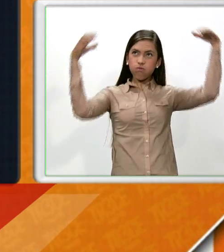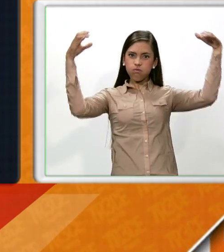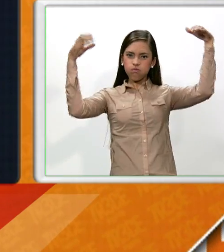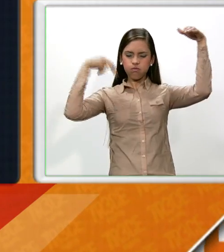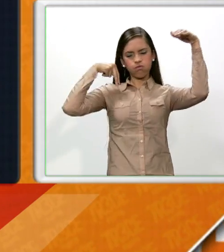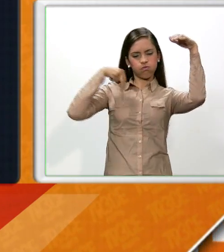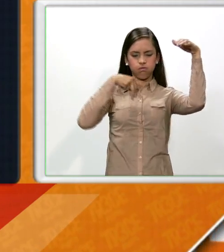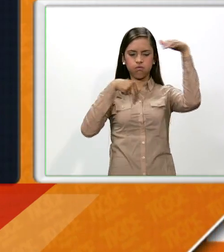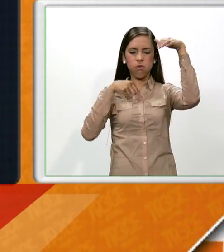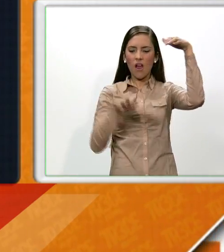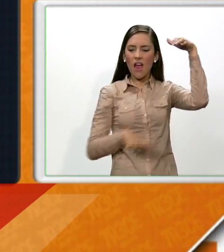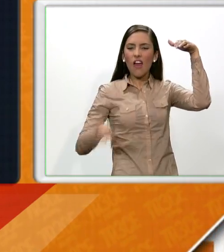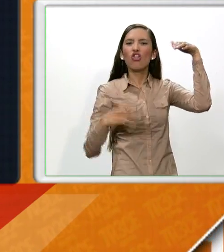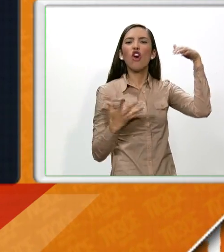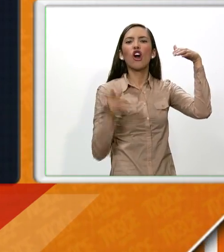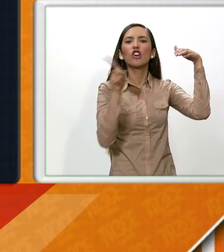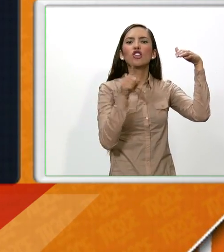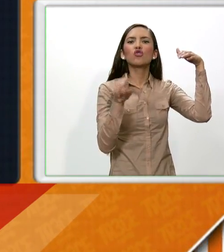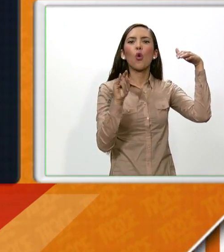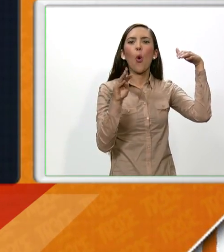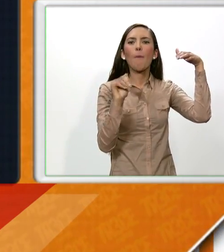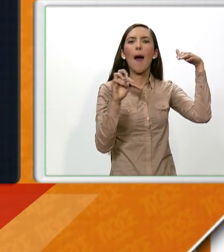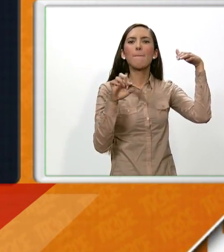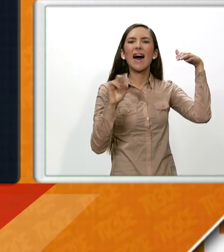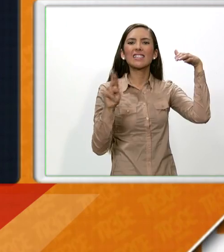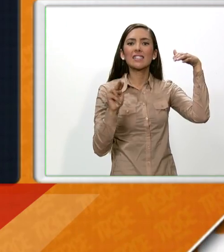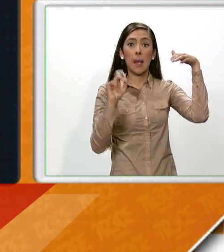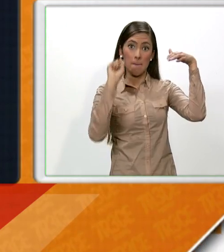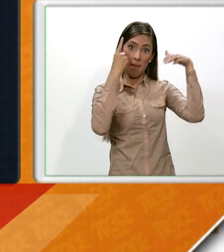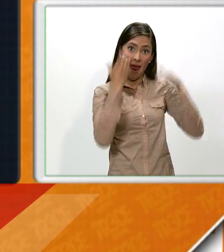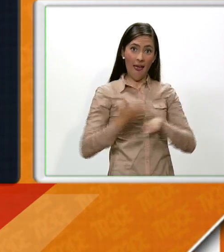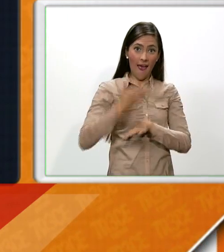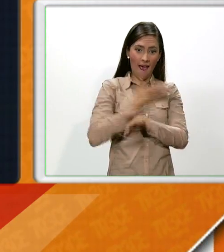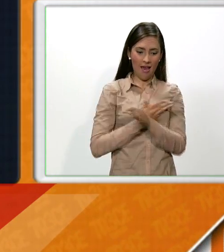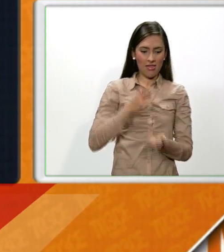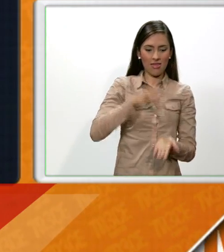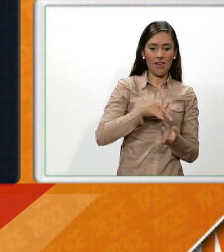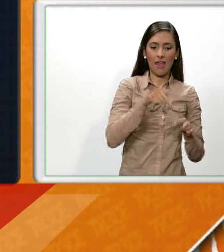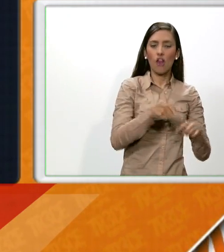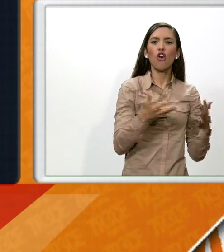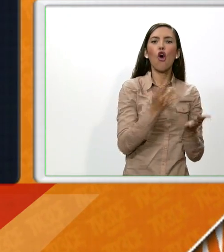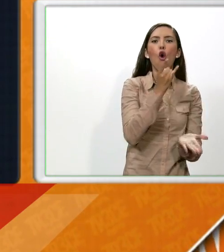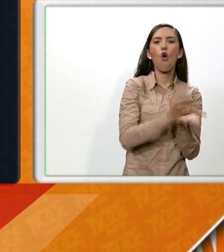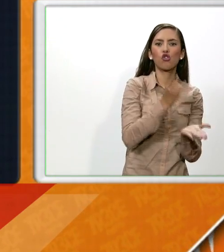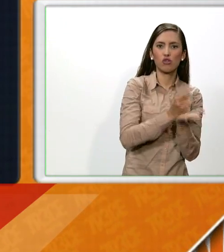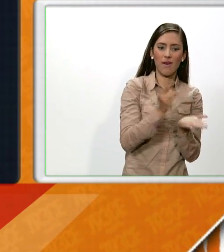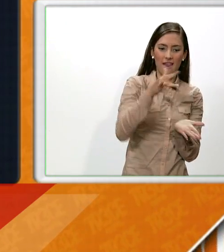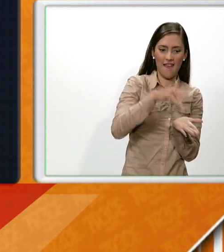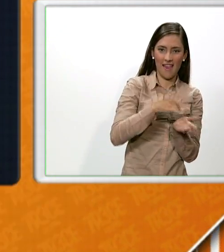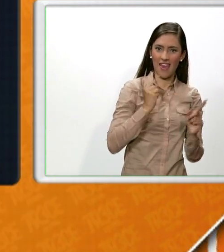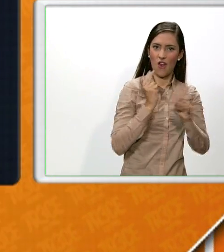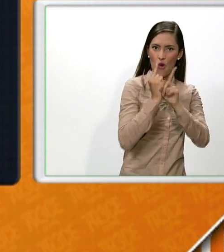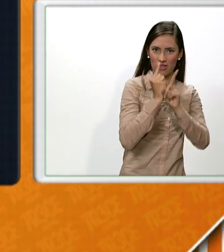Sumapaz. Encuentro en el portal de Usme, a las 8 de la mañana. ¡Disfrútalo!